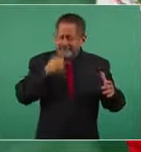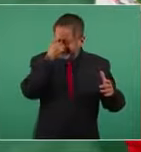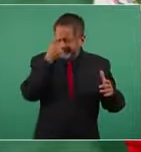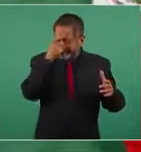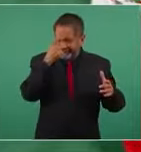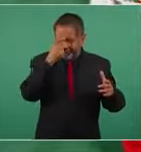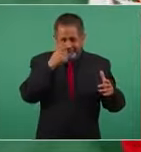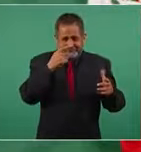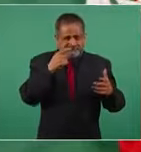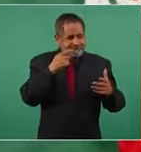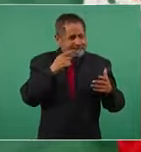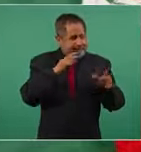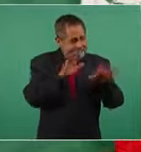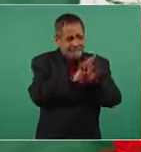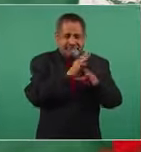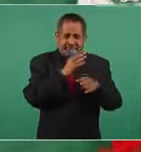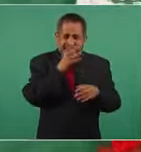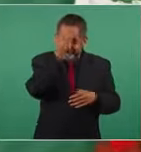revisar